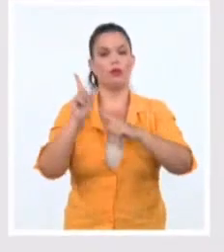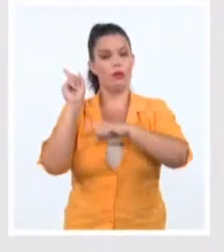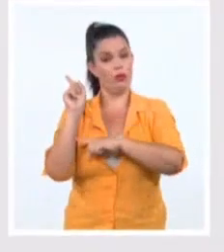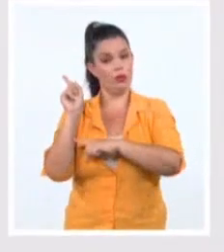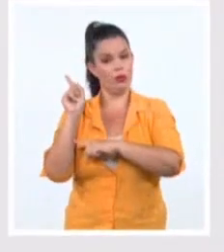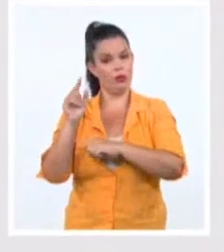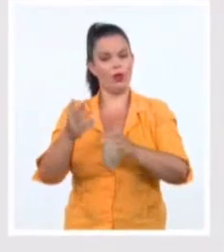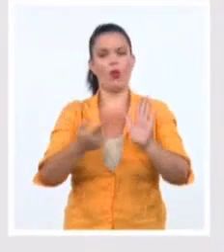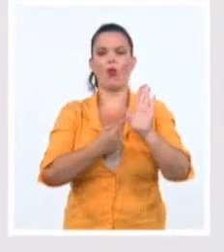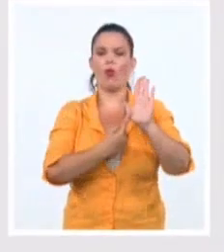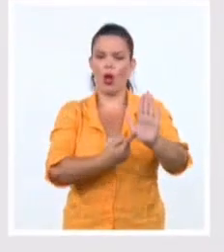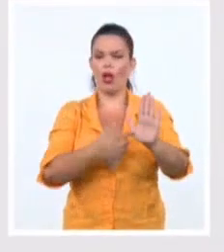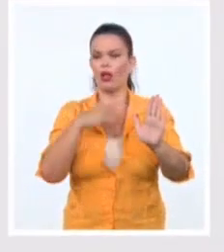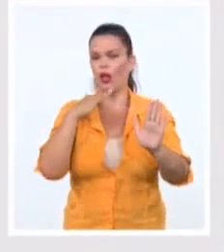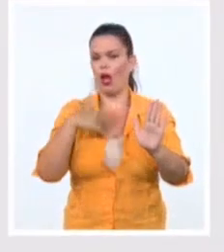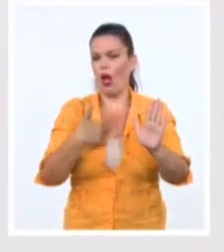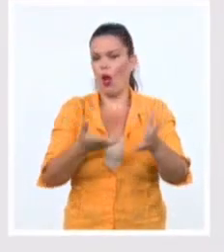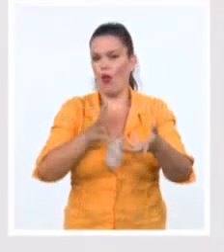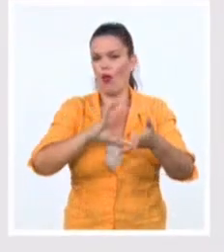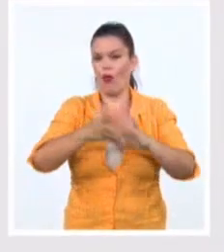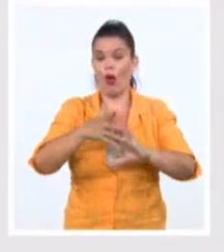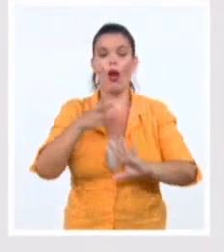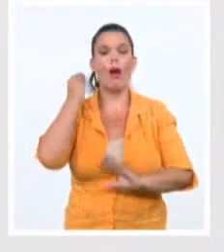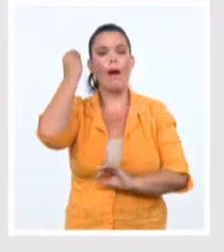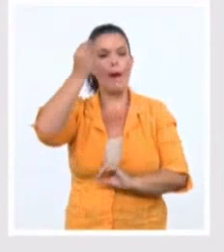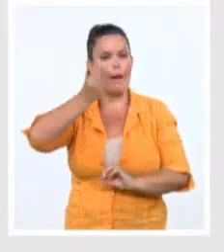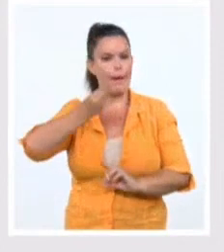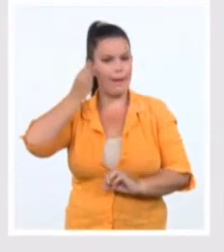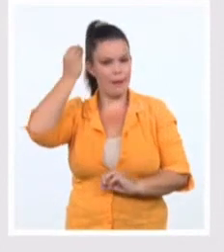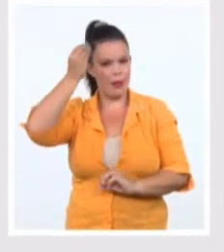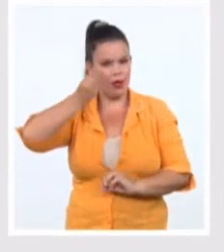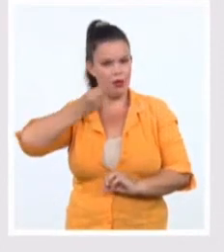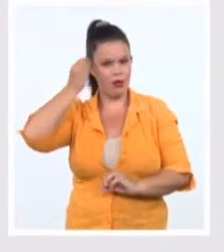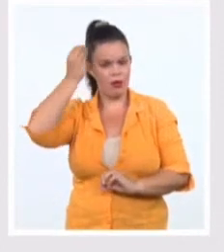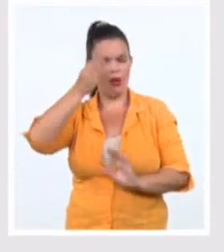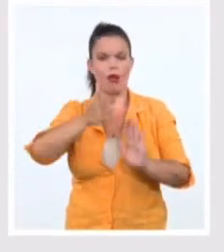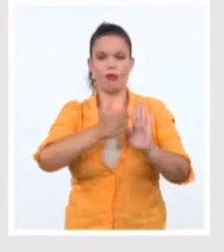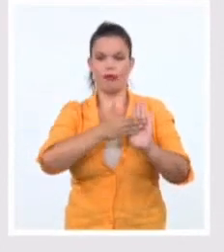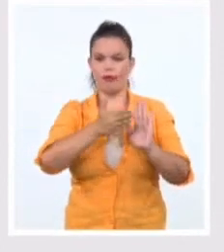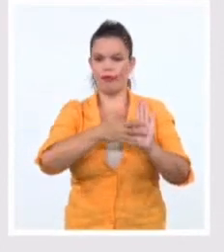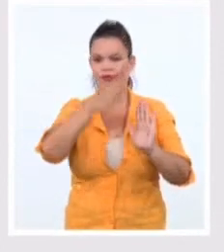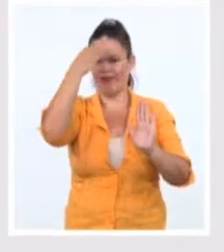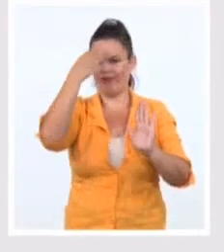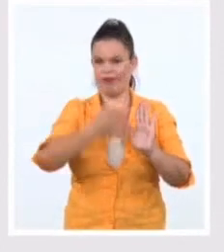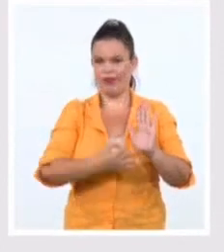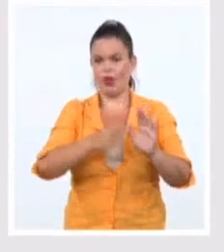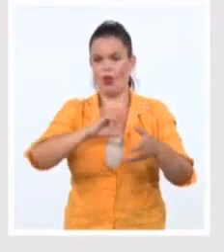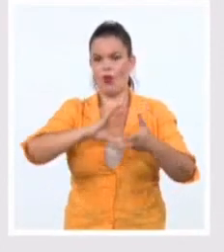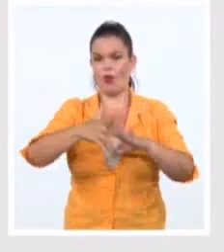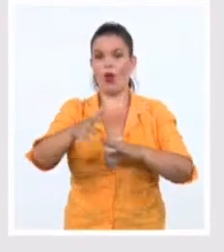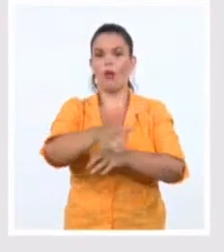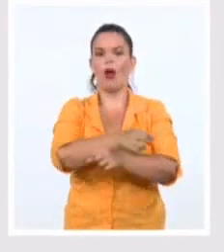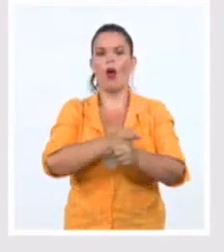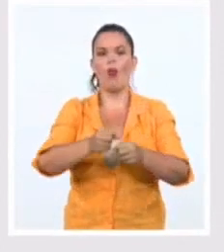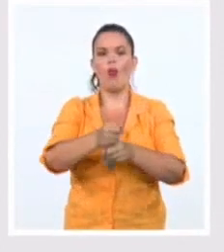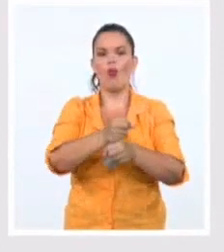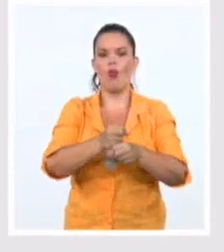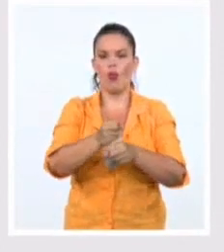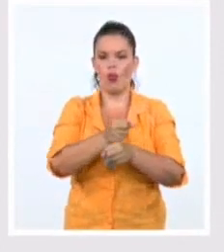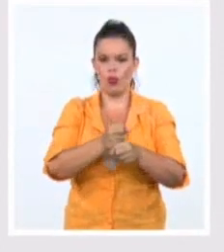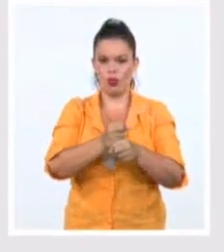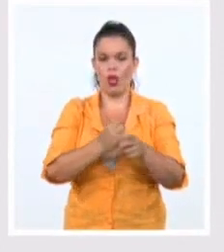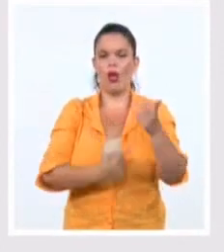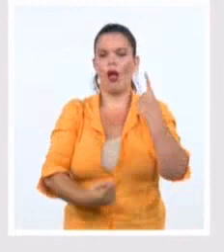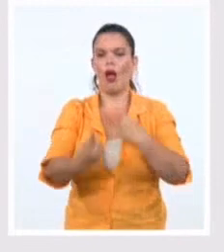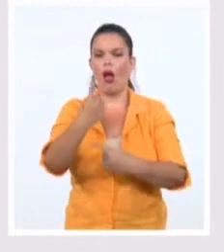el pensamiento, sus postulados y que son evidentemente ya utilizados por algunos de estos